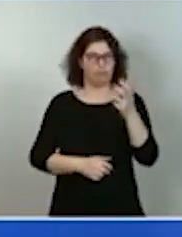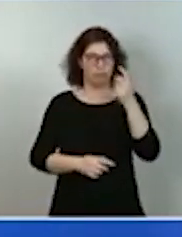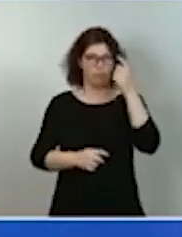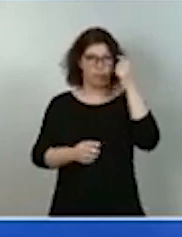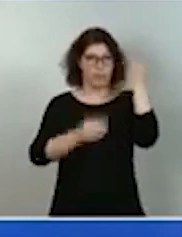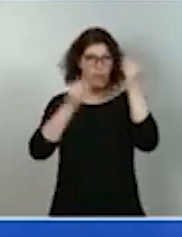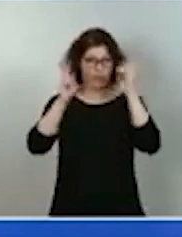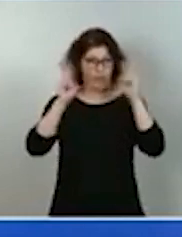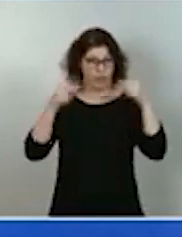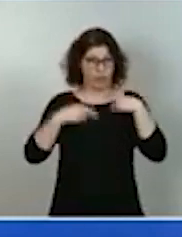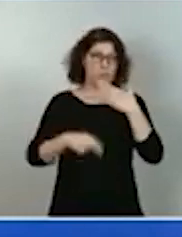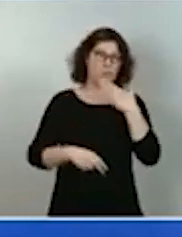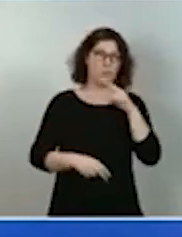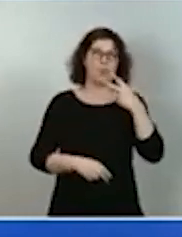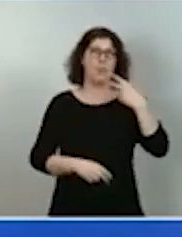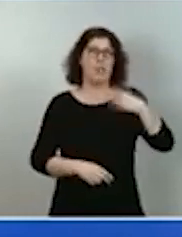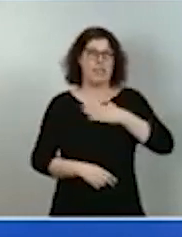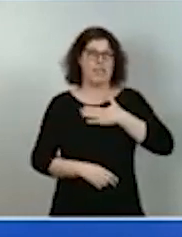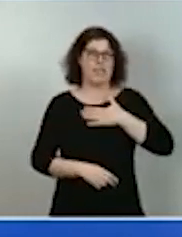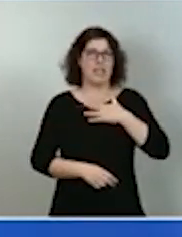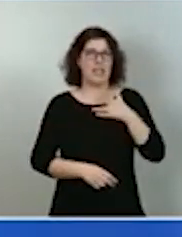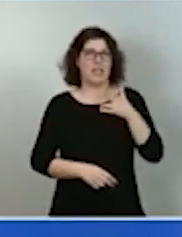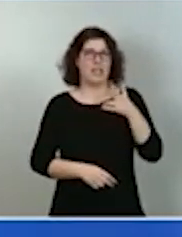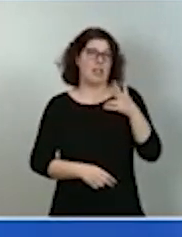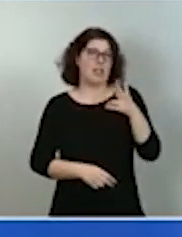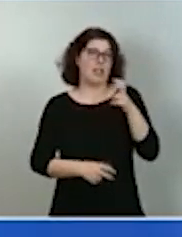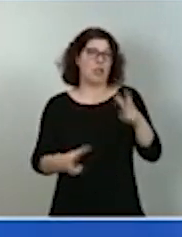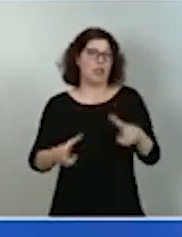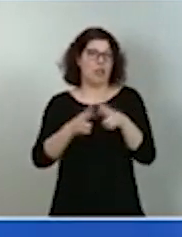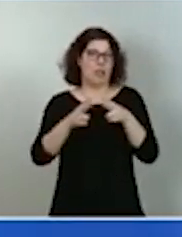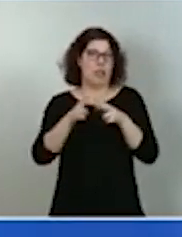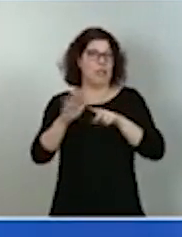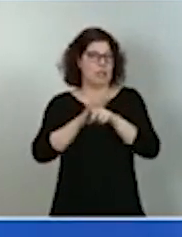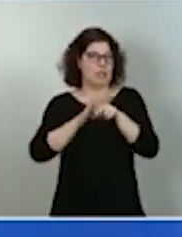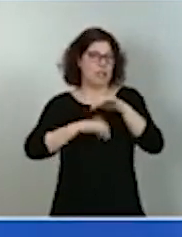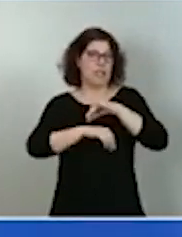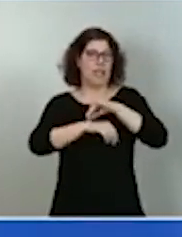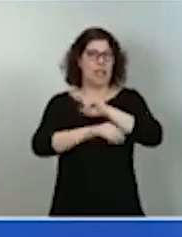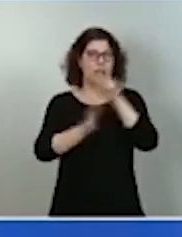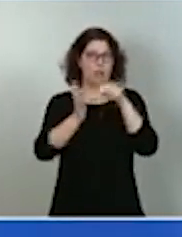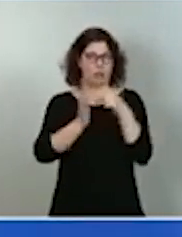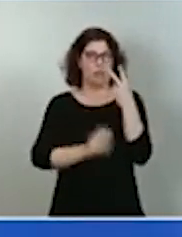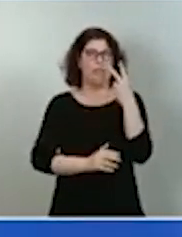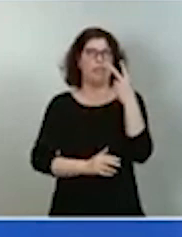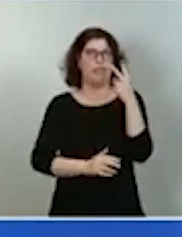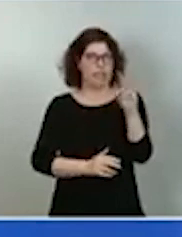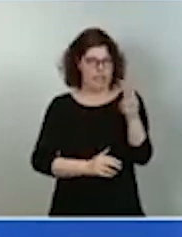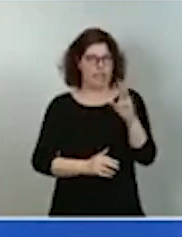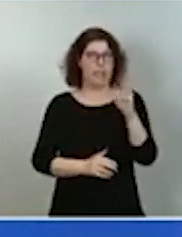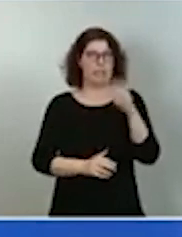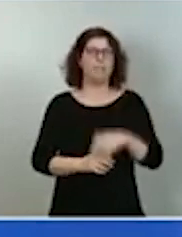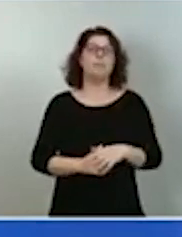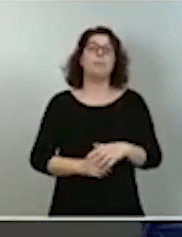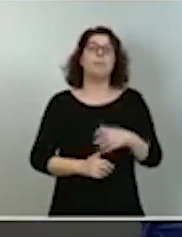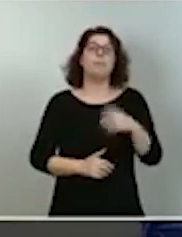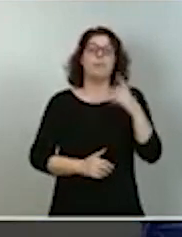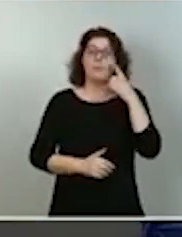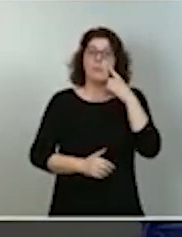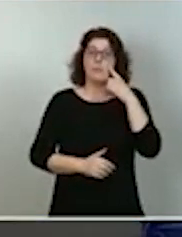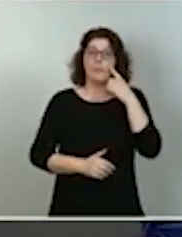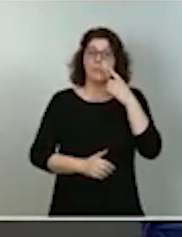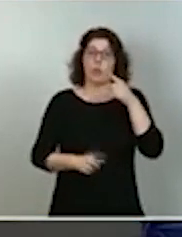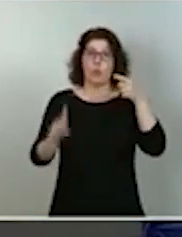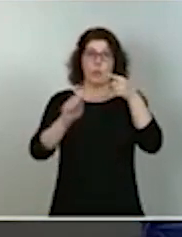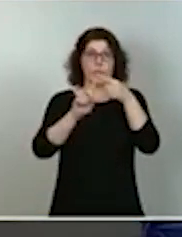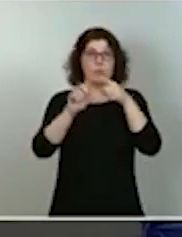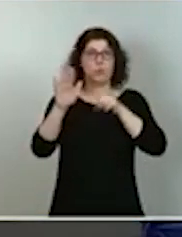Derechos Sociales y Agenda 2030. Sería un error pensar que los objetivos de desarrollo sostenible y que